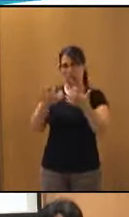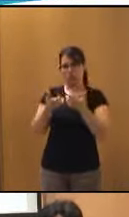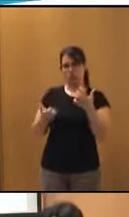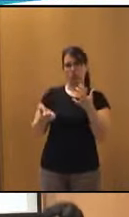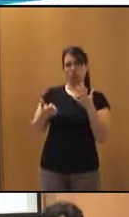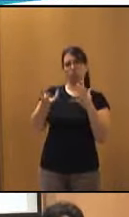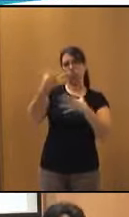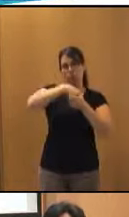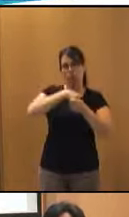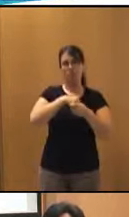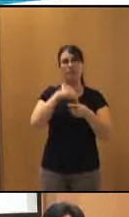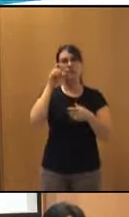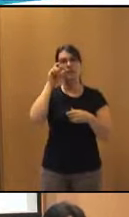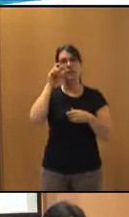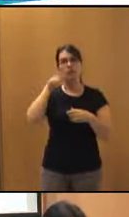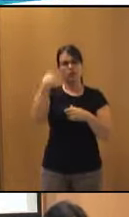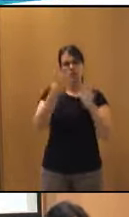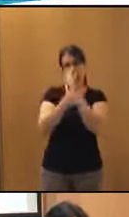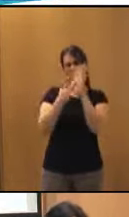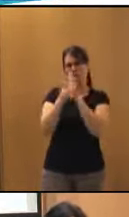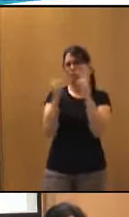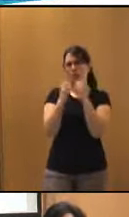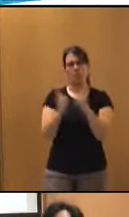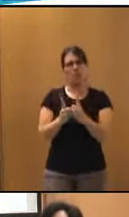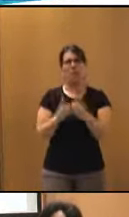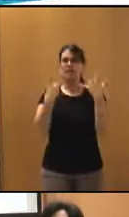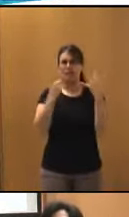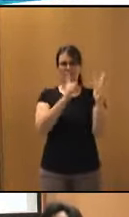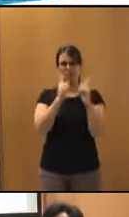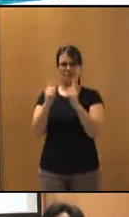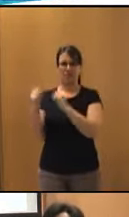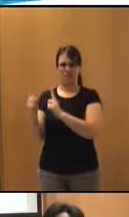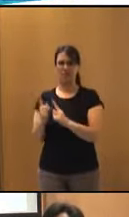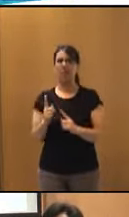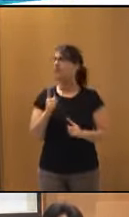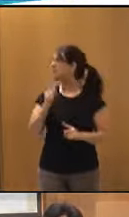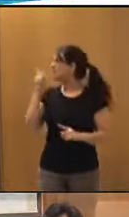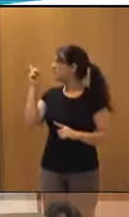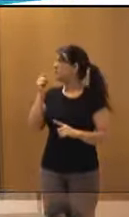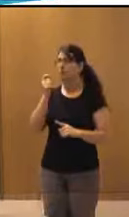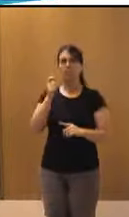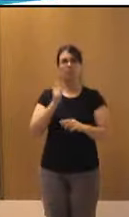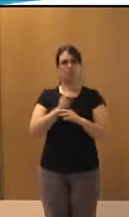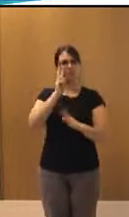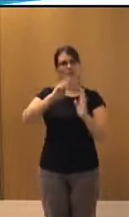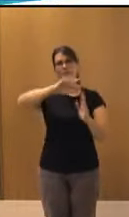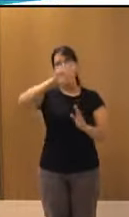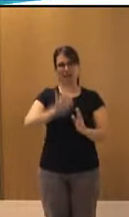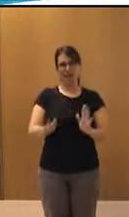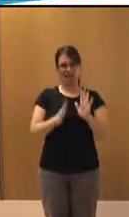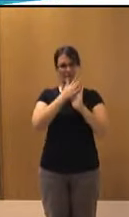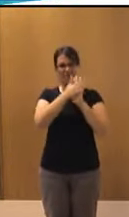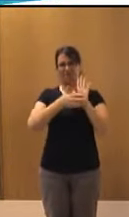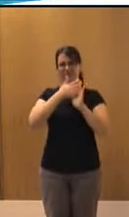Luego os voy a ir explicando muy brevemente cada parte, vamos a pasar a la siguiente y esto es un poco para que veáis cómo es así la imagen del